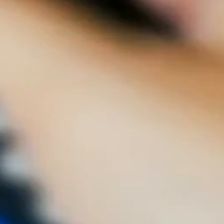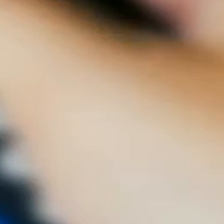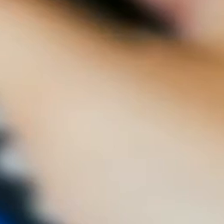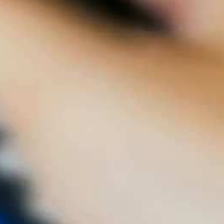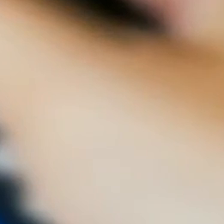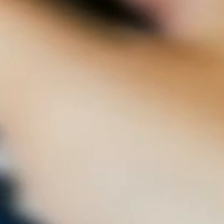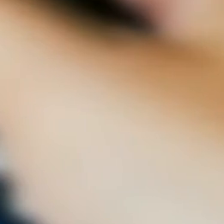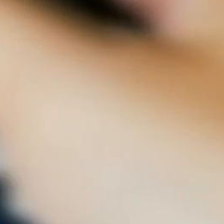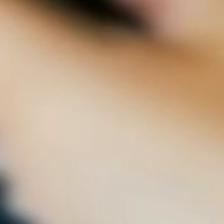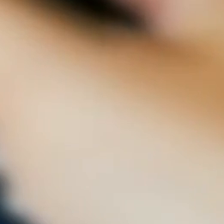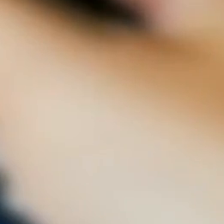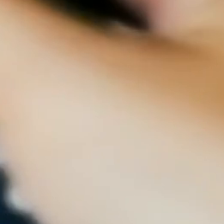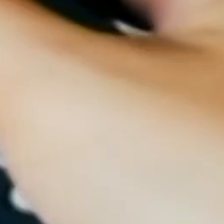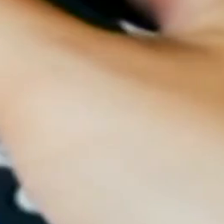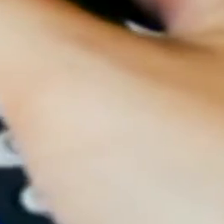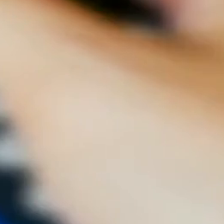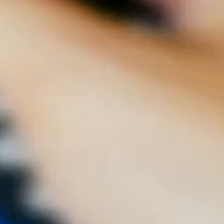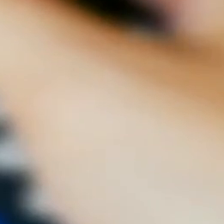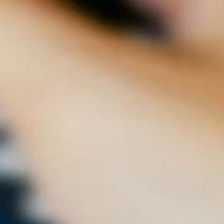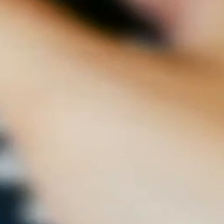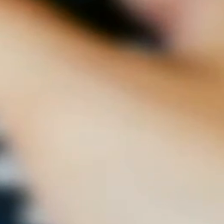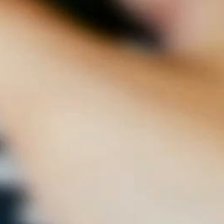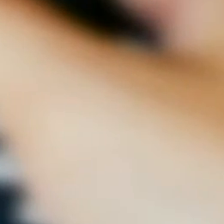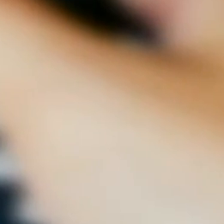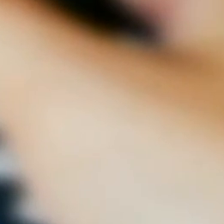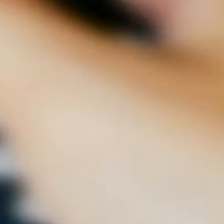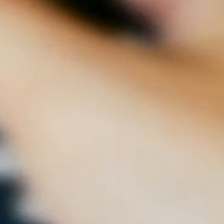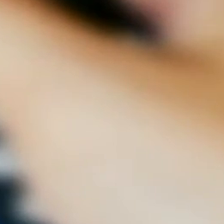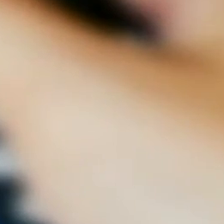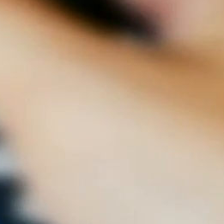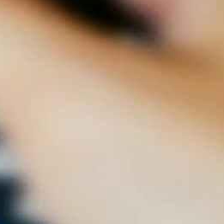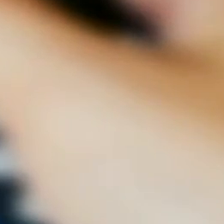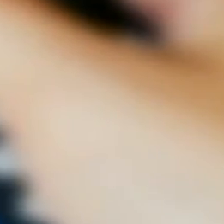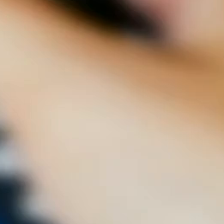¿Quieres una copia de algún programa o de algún especial que Interalmería Televisión haya emitido?